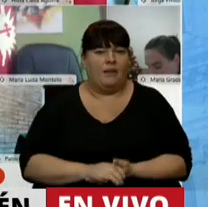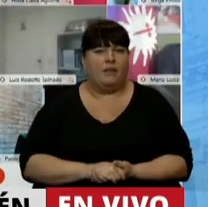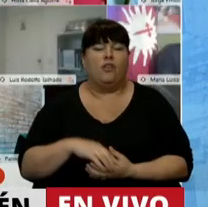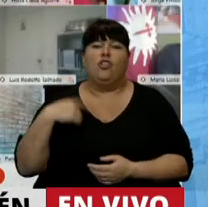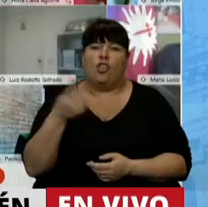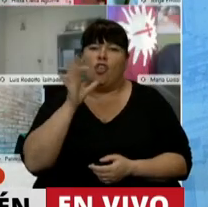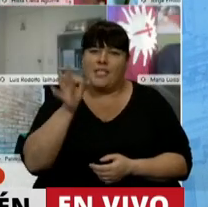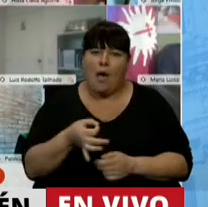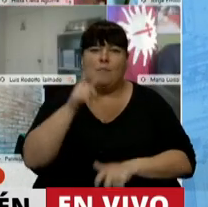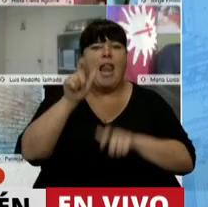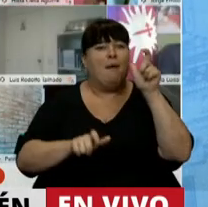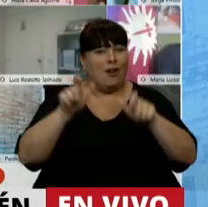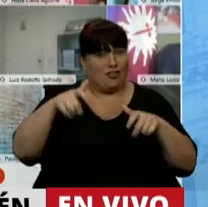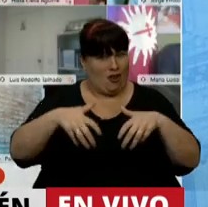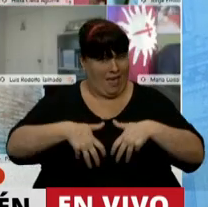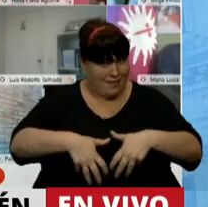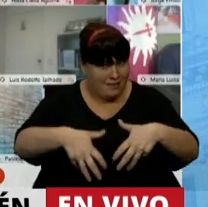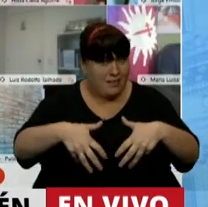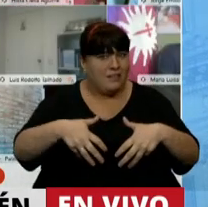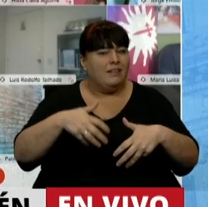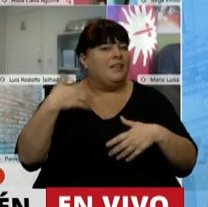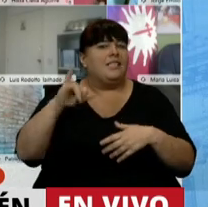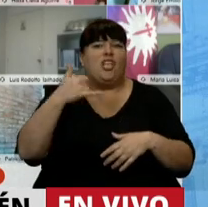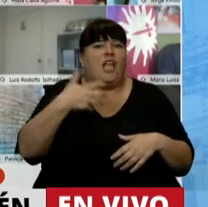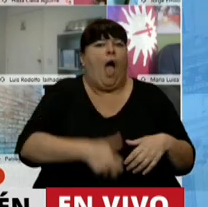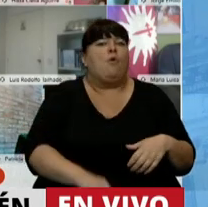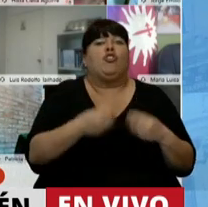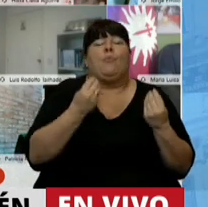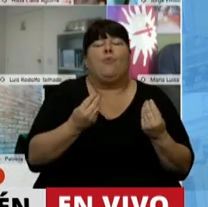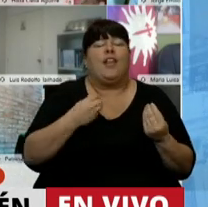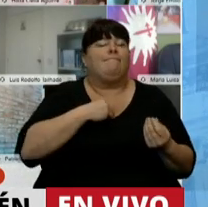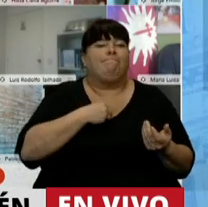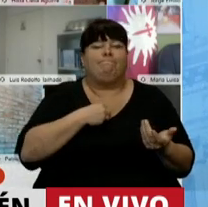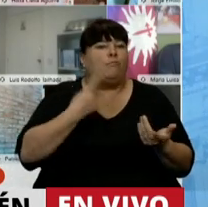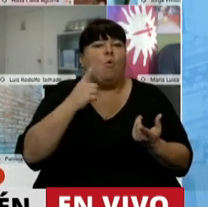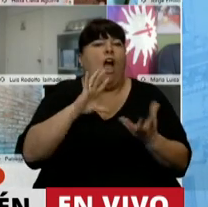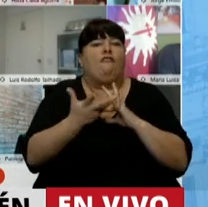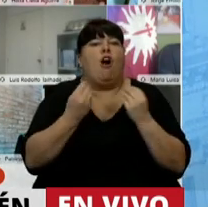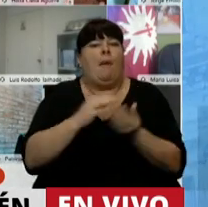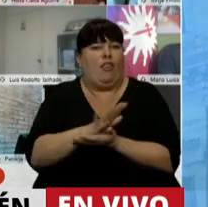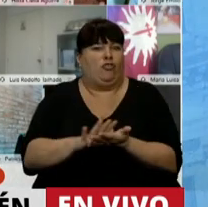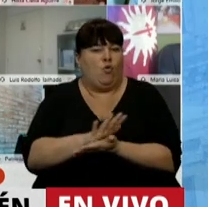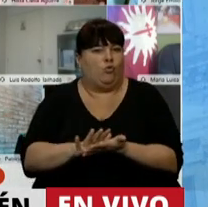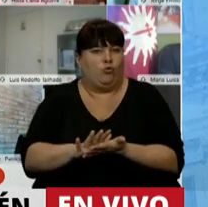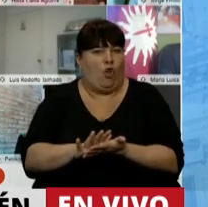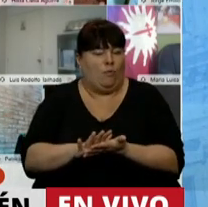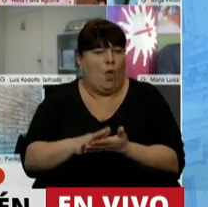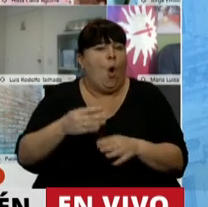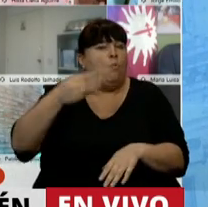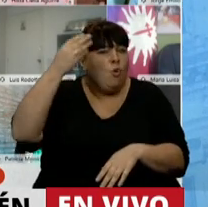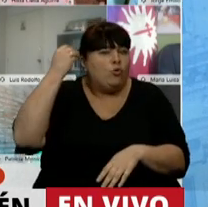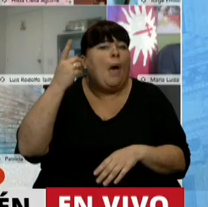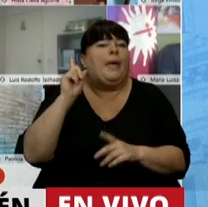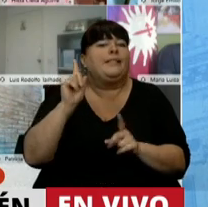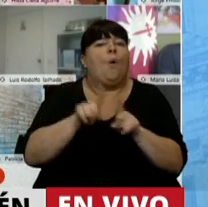Sabemos que las personas gestantes recurren al aborto porque sienten que es la única solución. Muchas veces